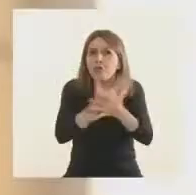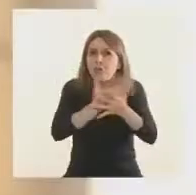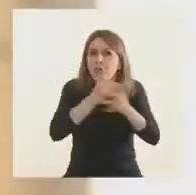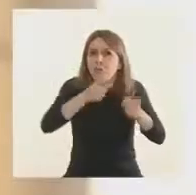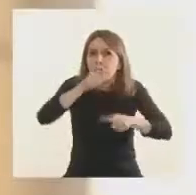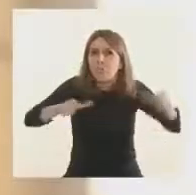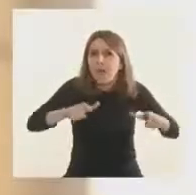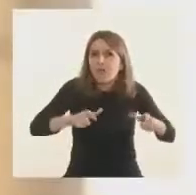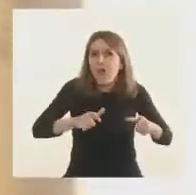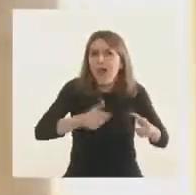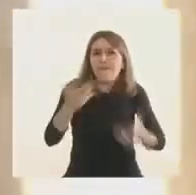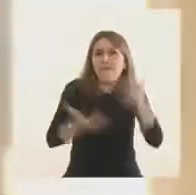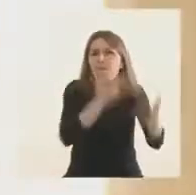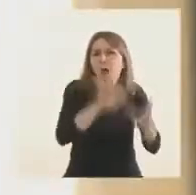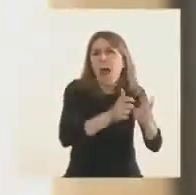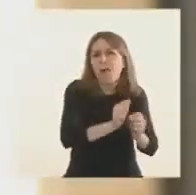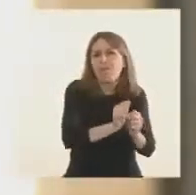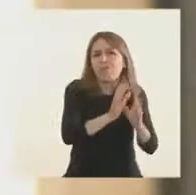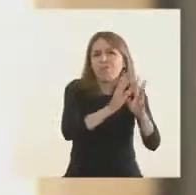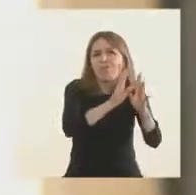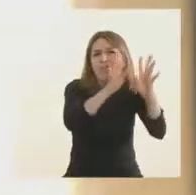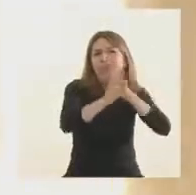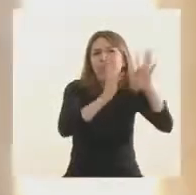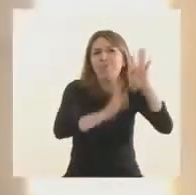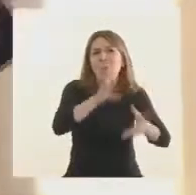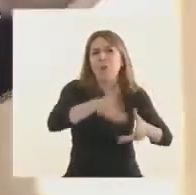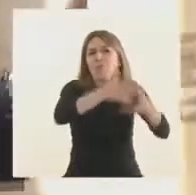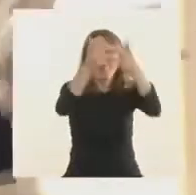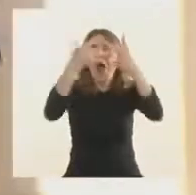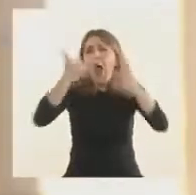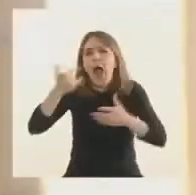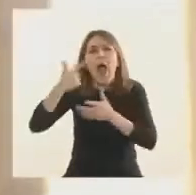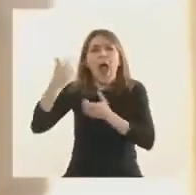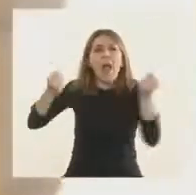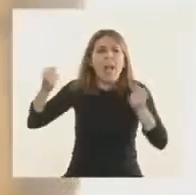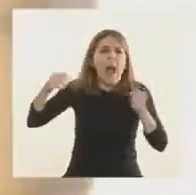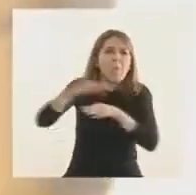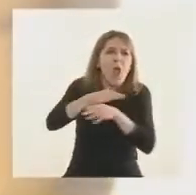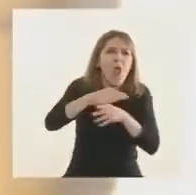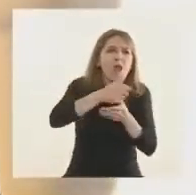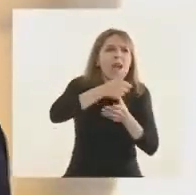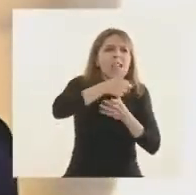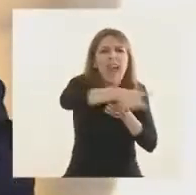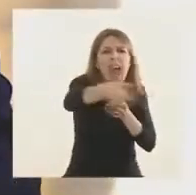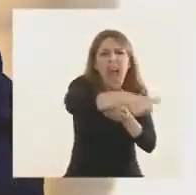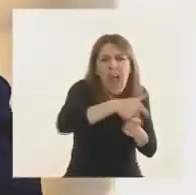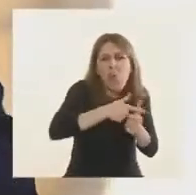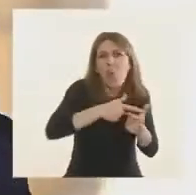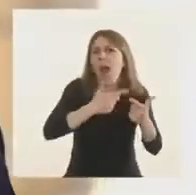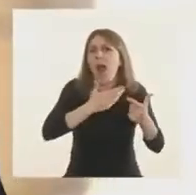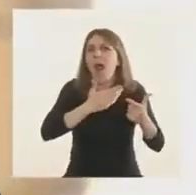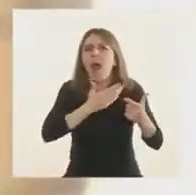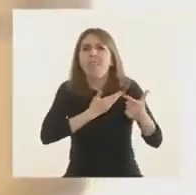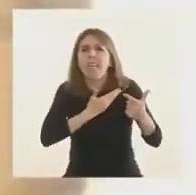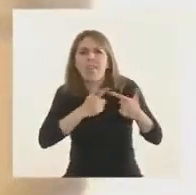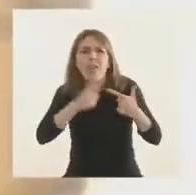nuestro apoyo de brigadistas y de aviones hidrantes, tanto a Córdoba como a Santa Fe, para ayudar